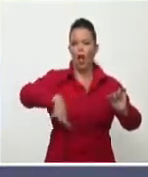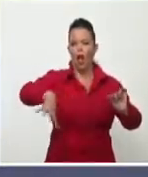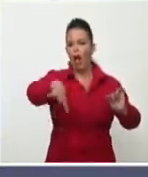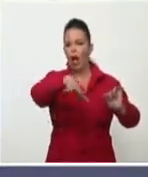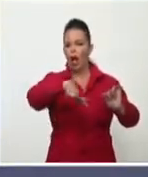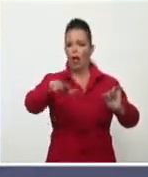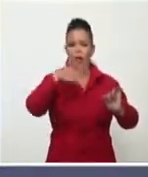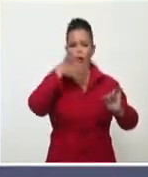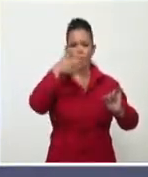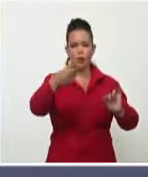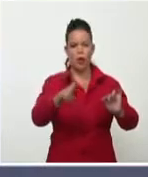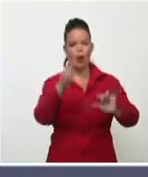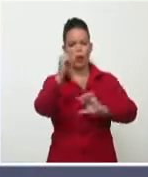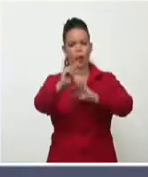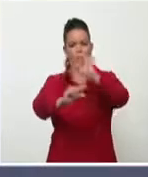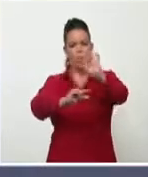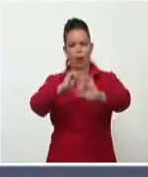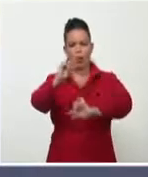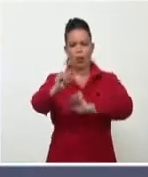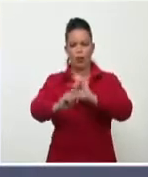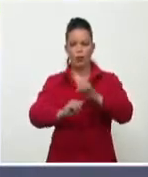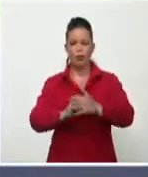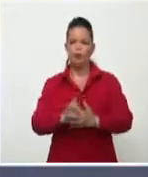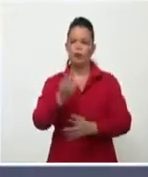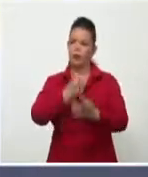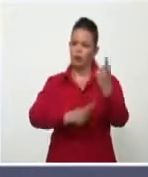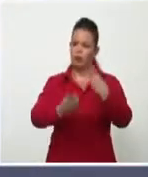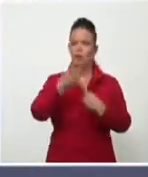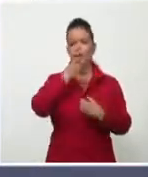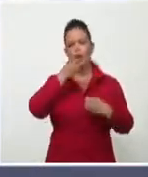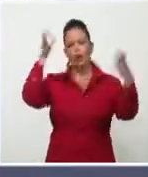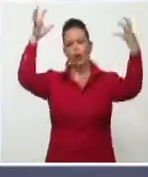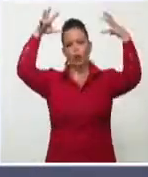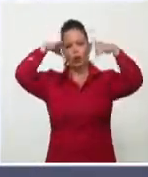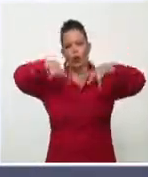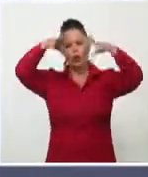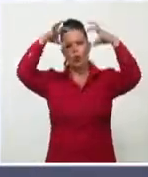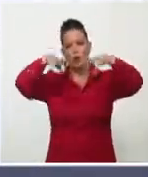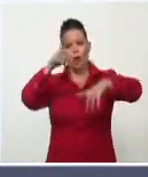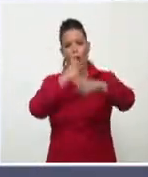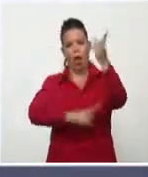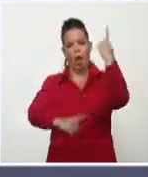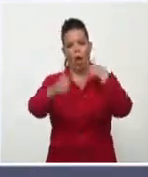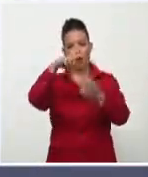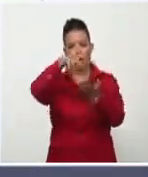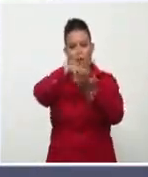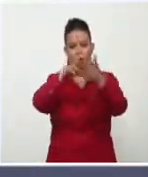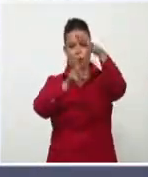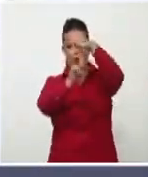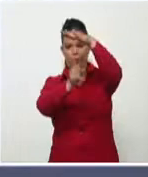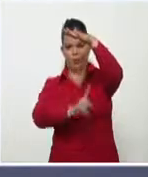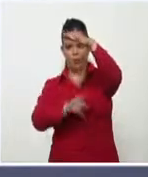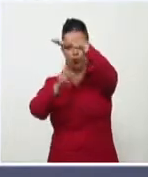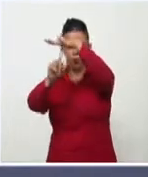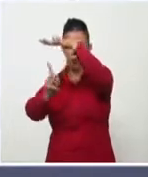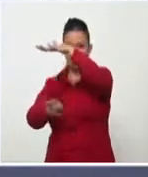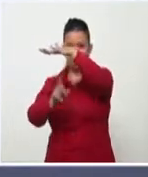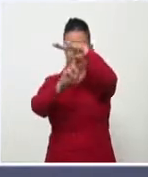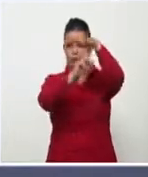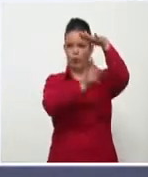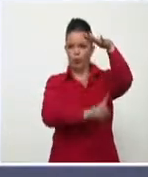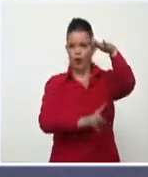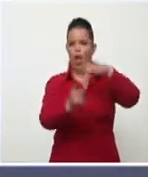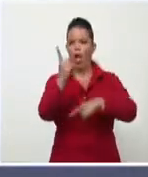que ocurran ya actividades de chubascos y tormentas eléctricas, no solamente hacia el interior de la zona oriental del país, donde ya a esta hora se han desarrollado algunas áreas desde las